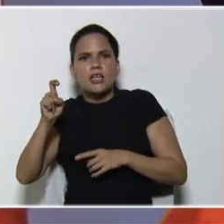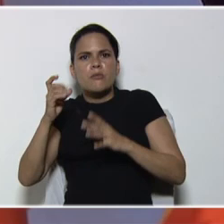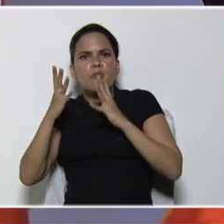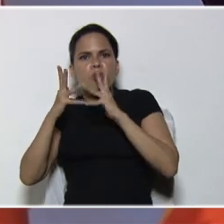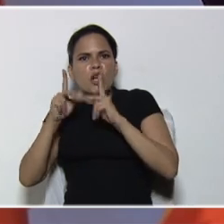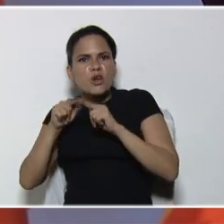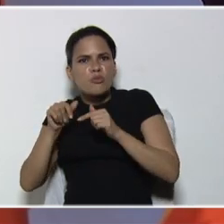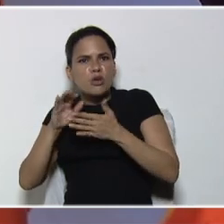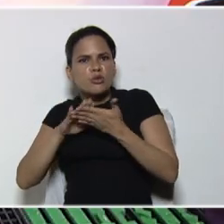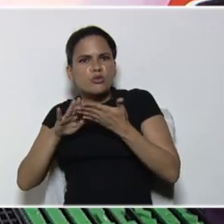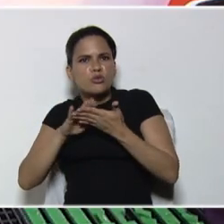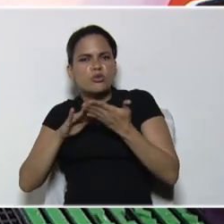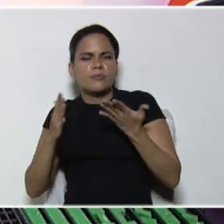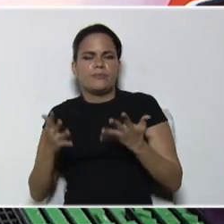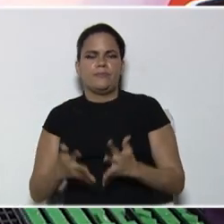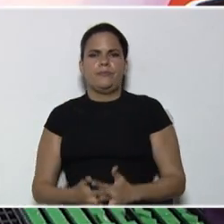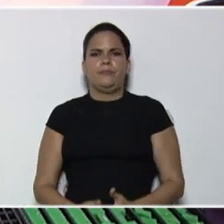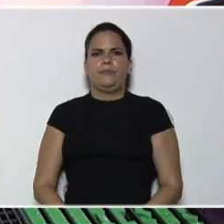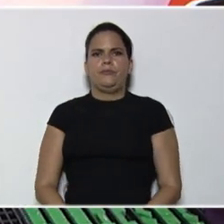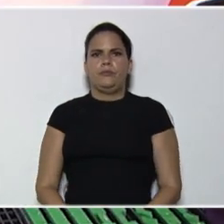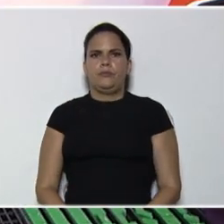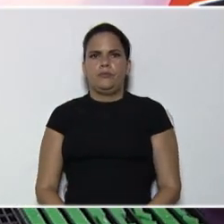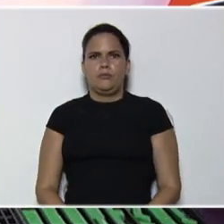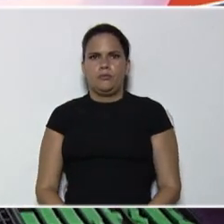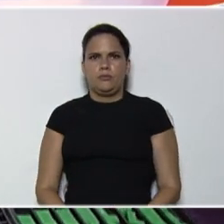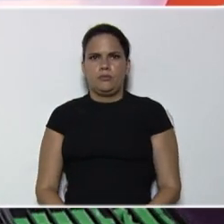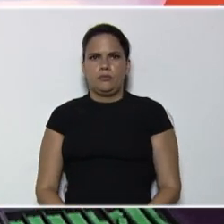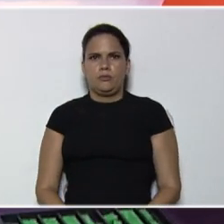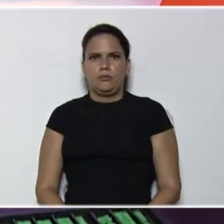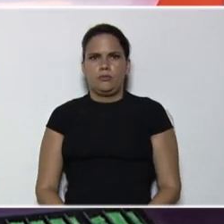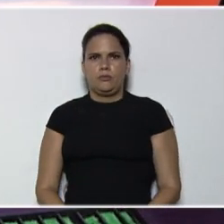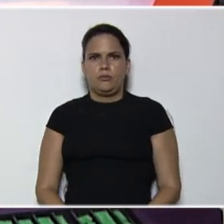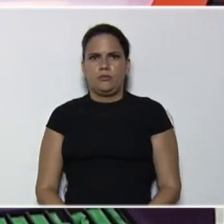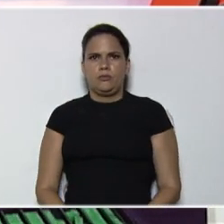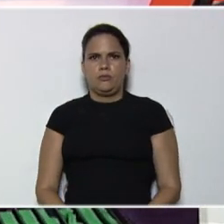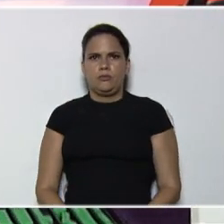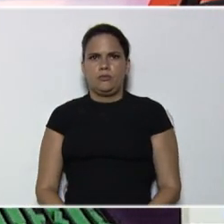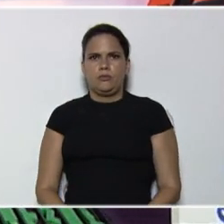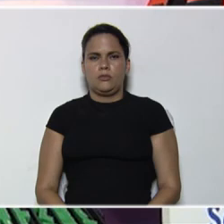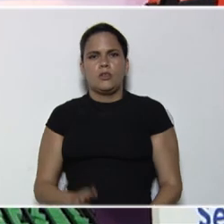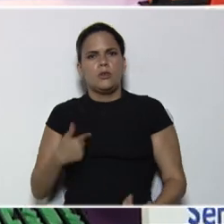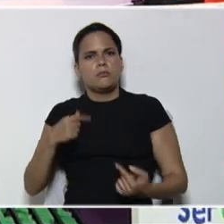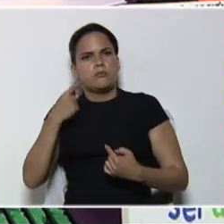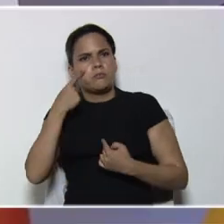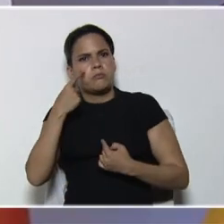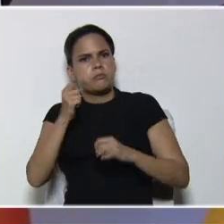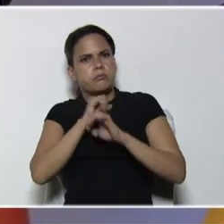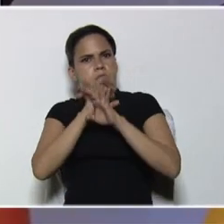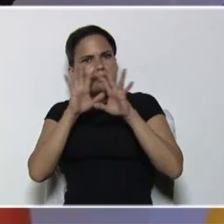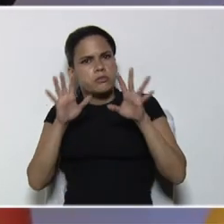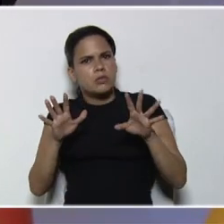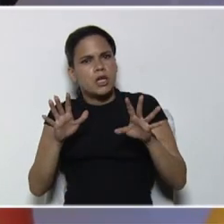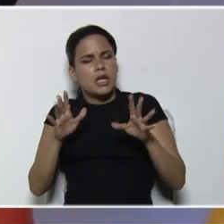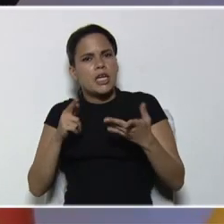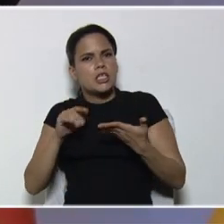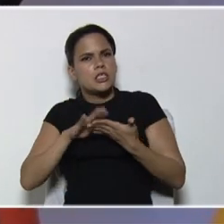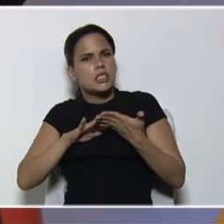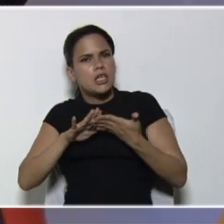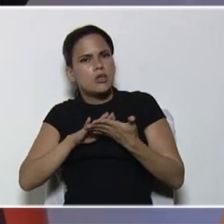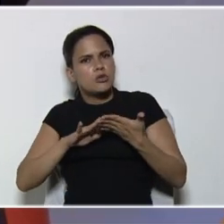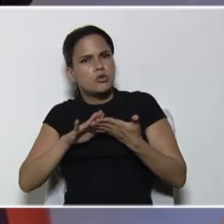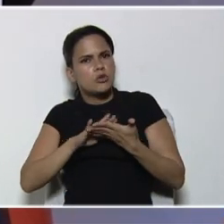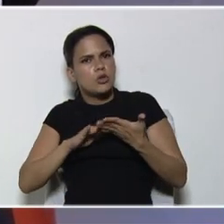de esa ecuación, de primer grado, con el resultado, de la X. evidenciando entonces, que si el resultado,